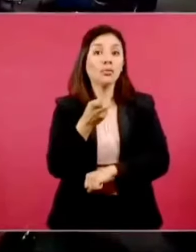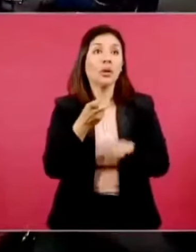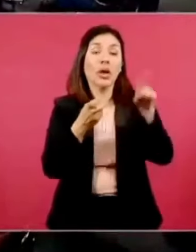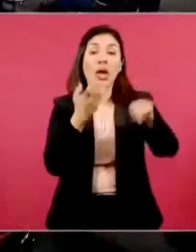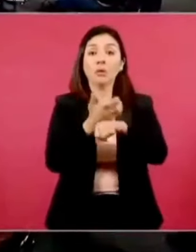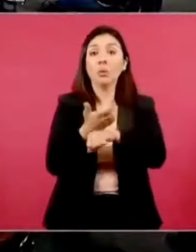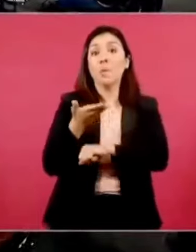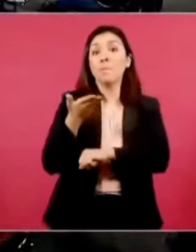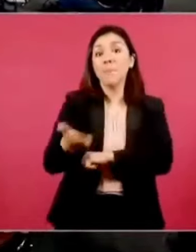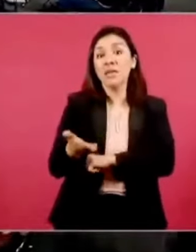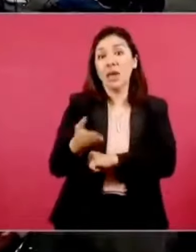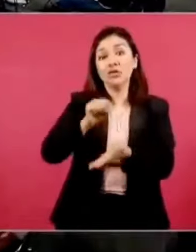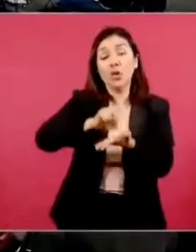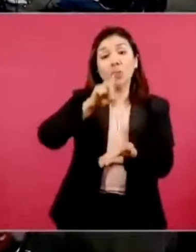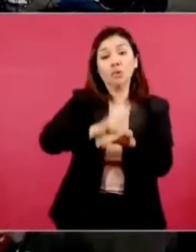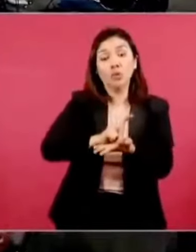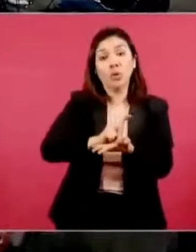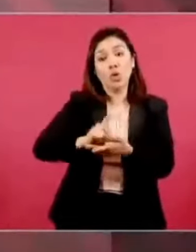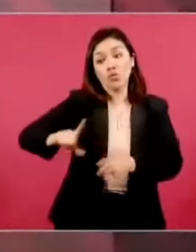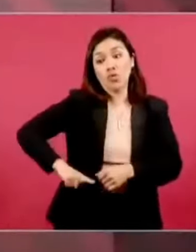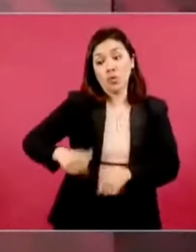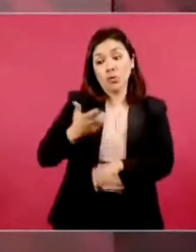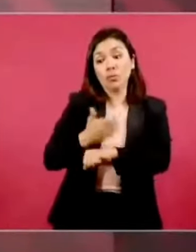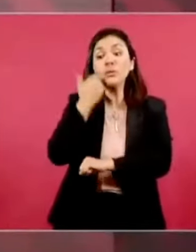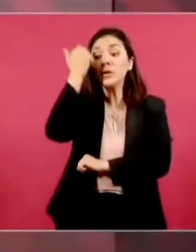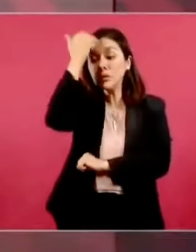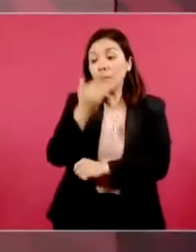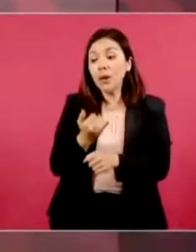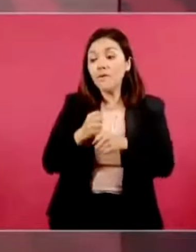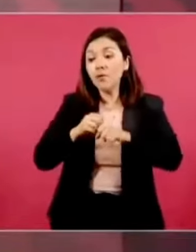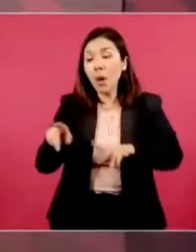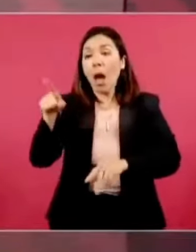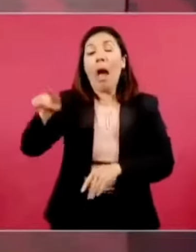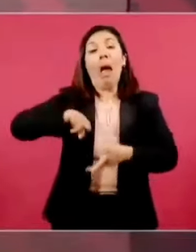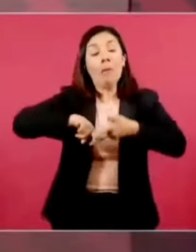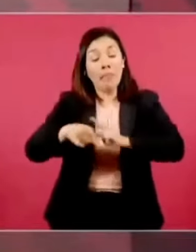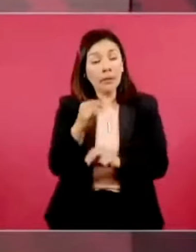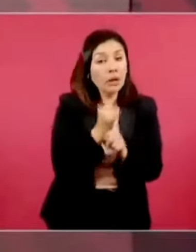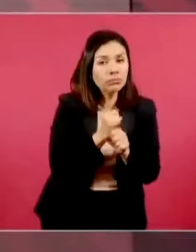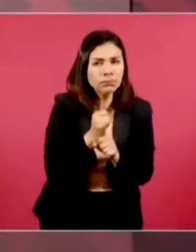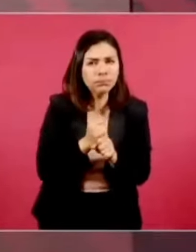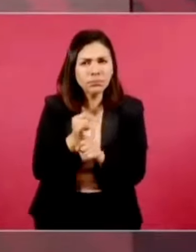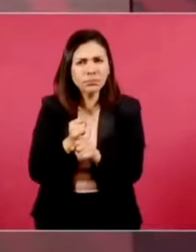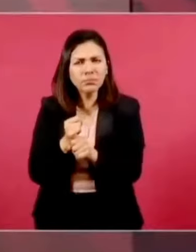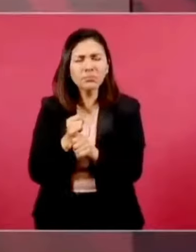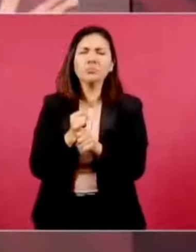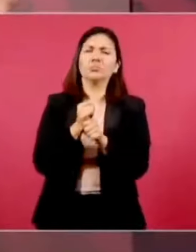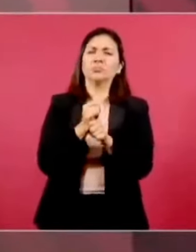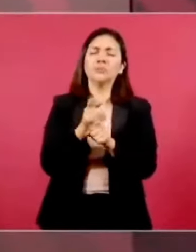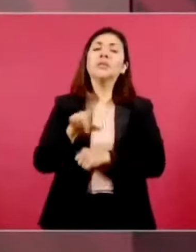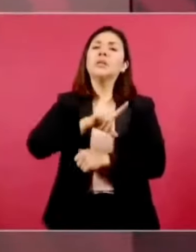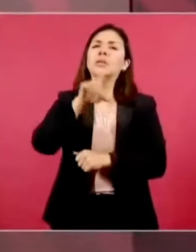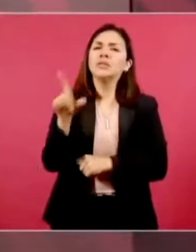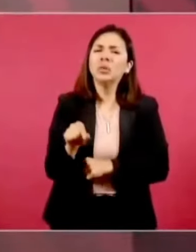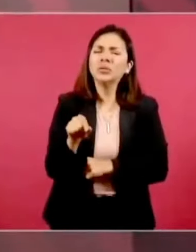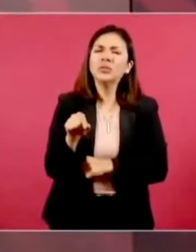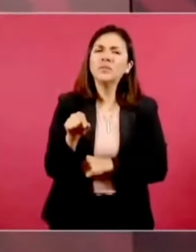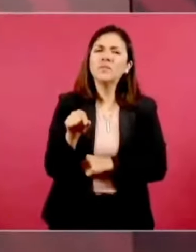por una solicitud del gobierno de Estados Unidos. y luego supe